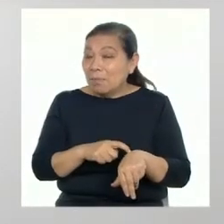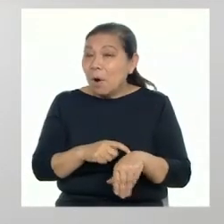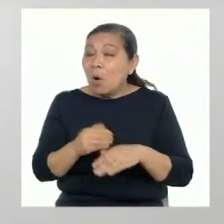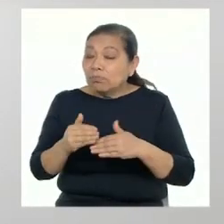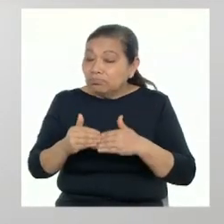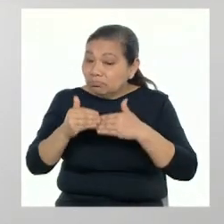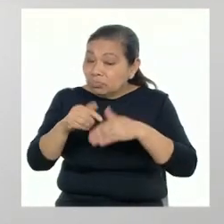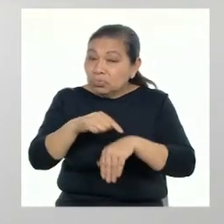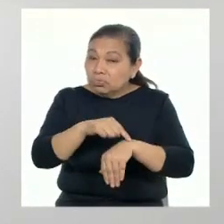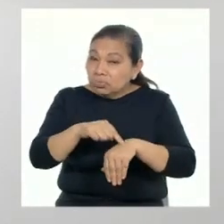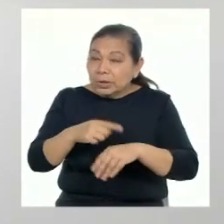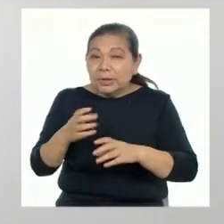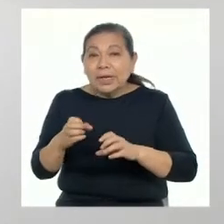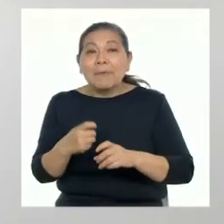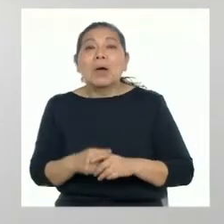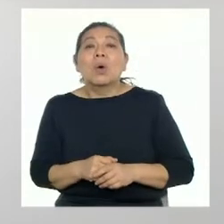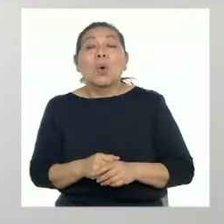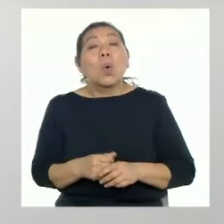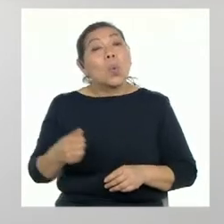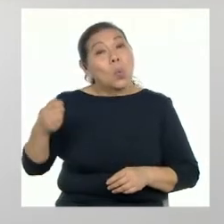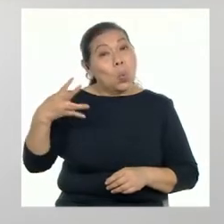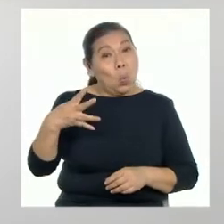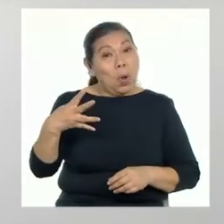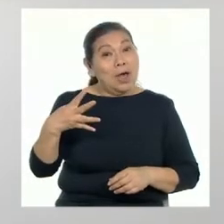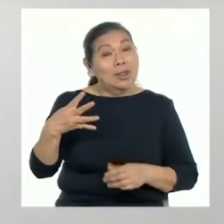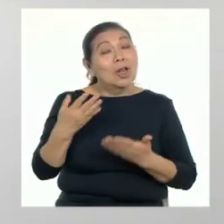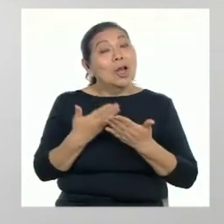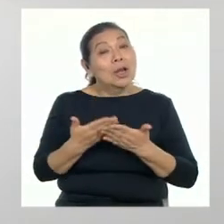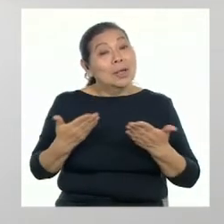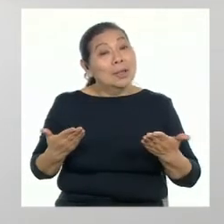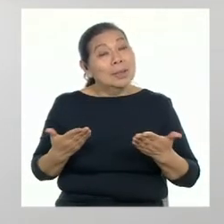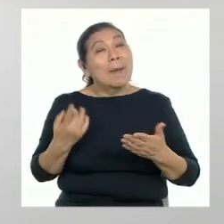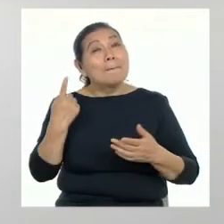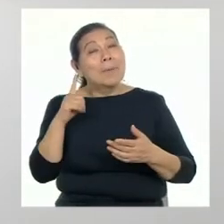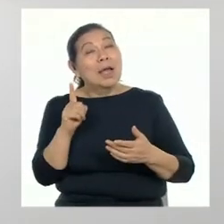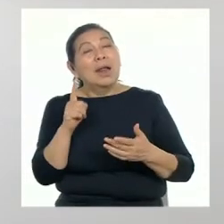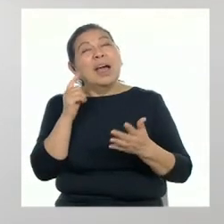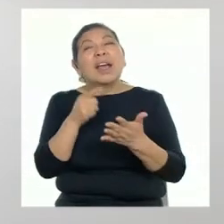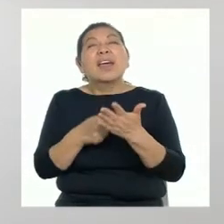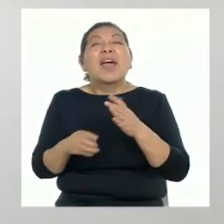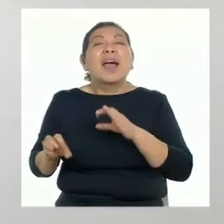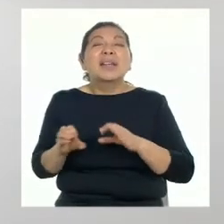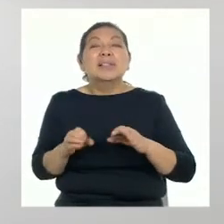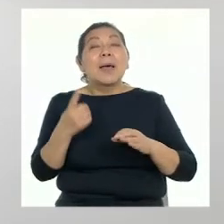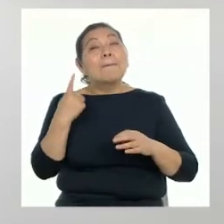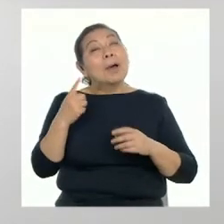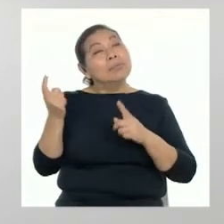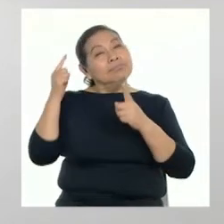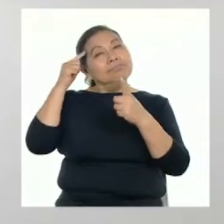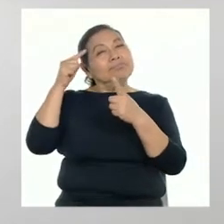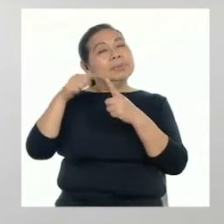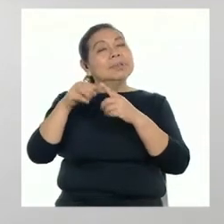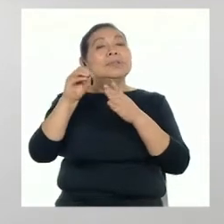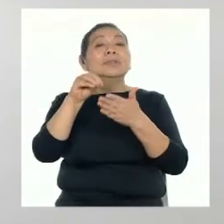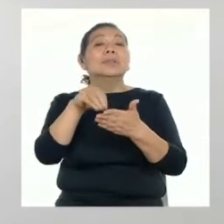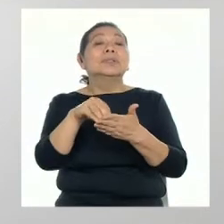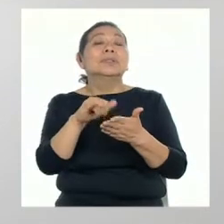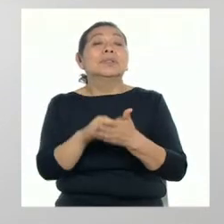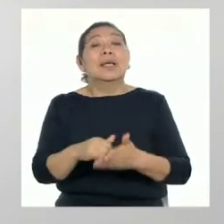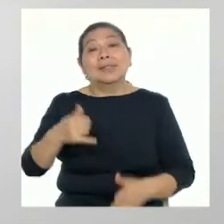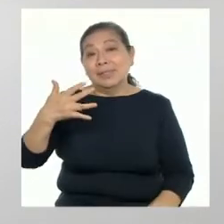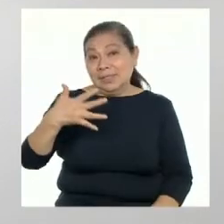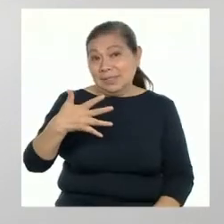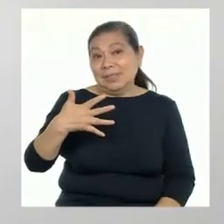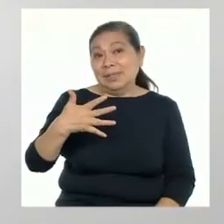a cabo cada acción. Cuatro, los instrumentos, habilidades y logística a seguir para alcanzar la meta propuesta. Y